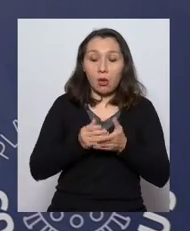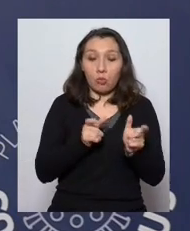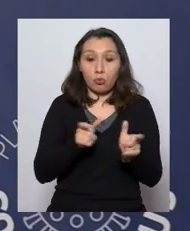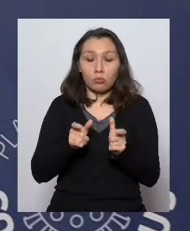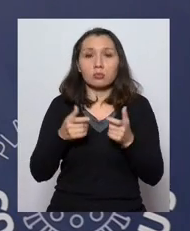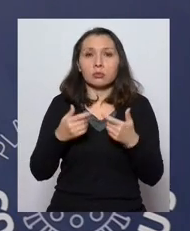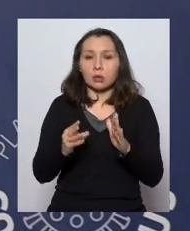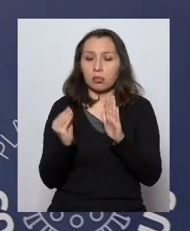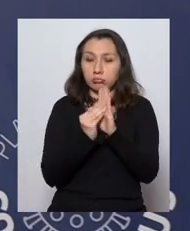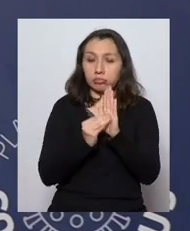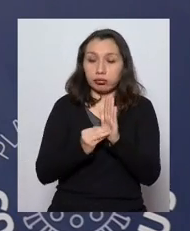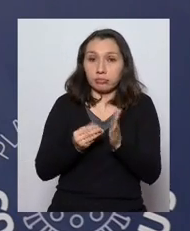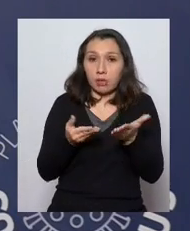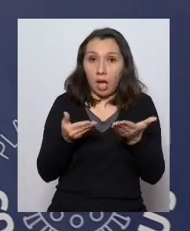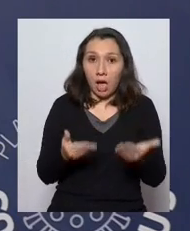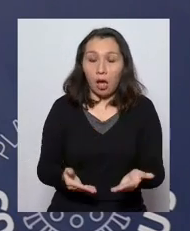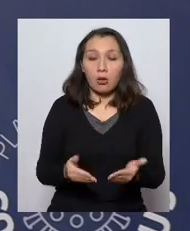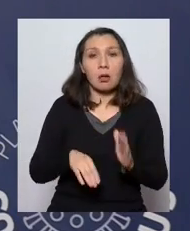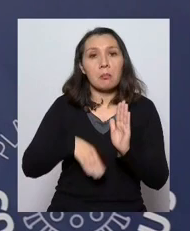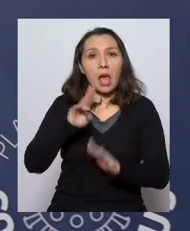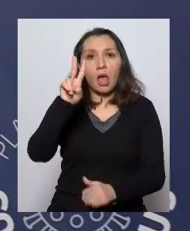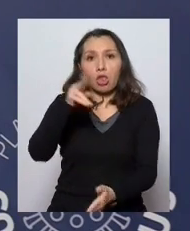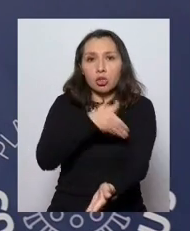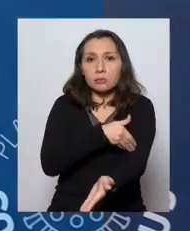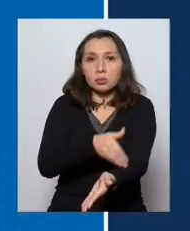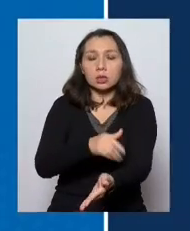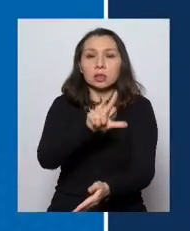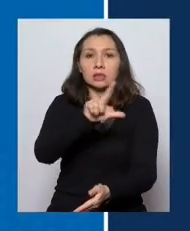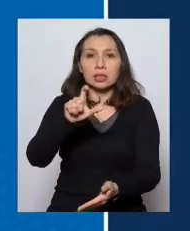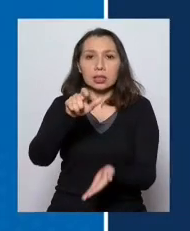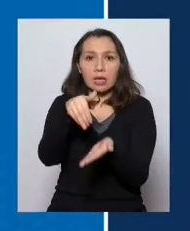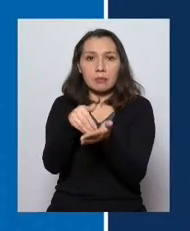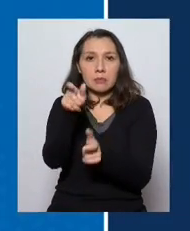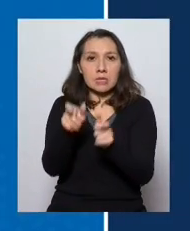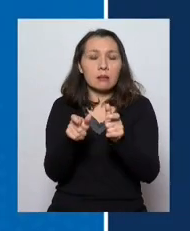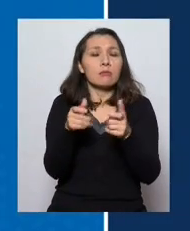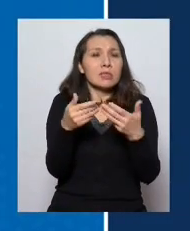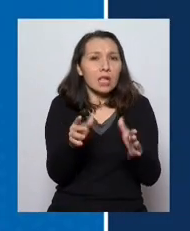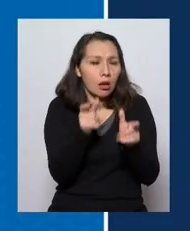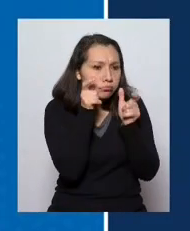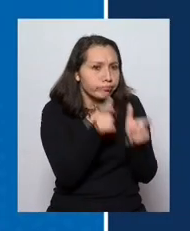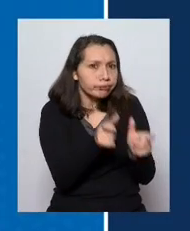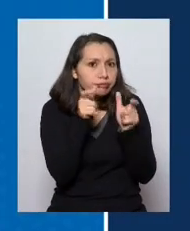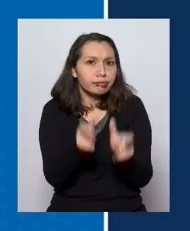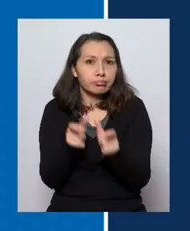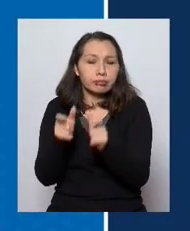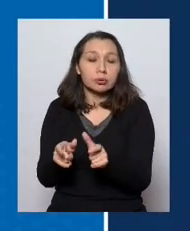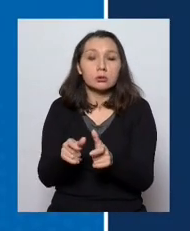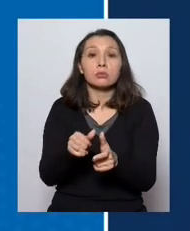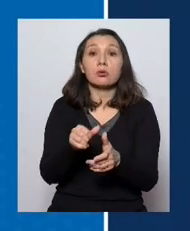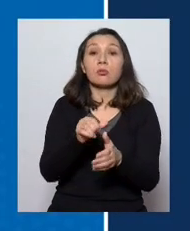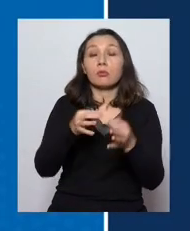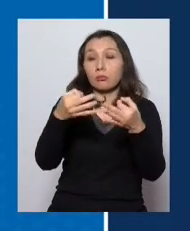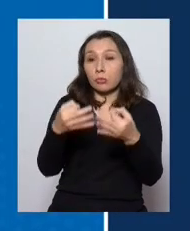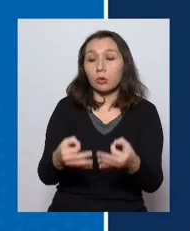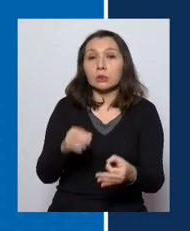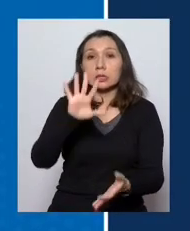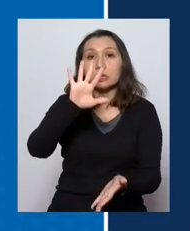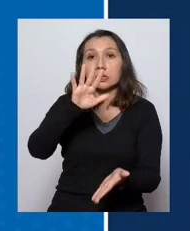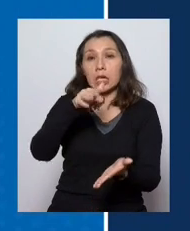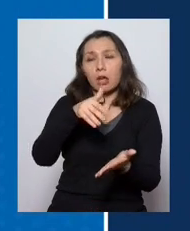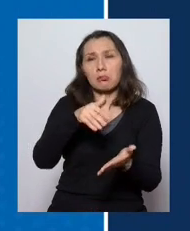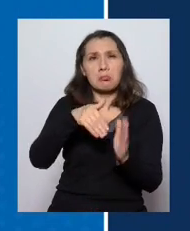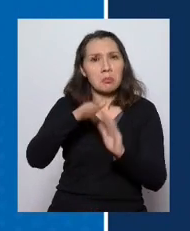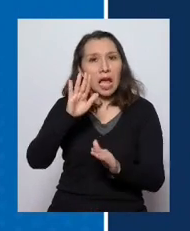se han registrado hasta este momento más de 2.700.000 fiscalizaciones y se han pasado un total de 5